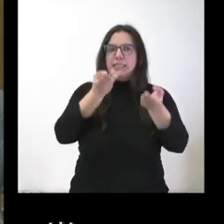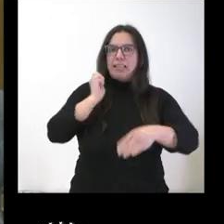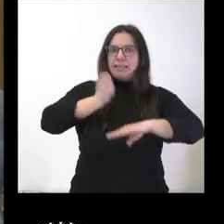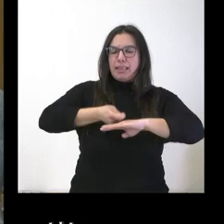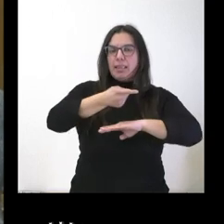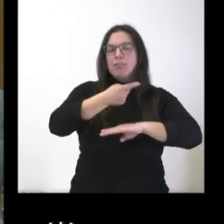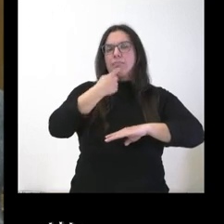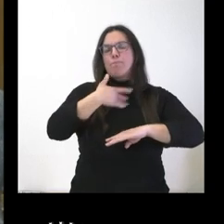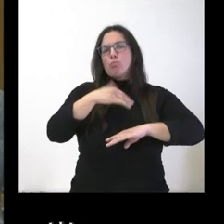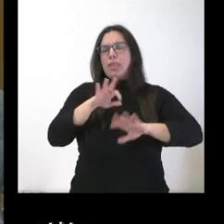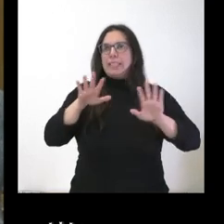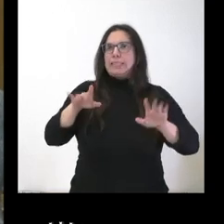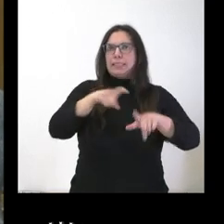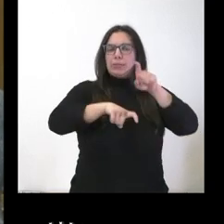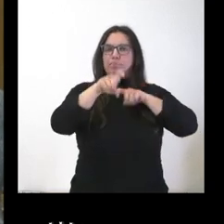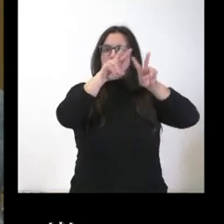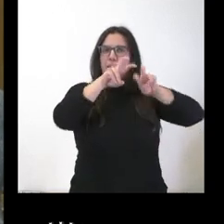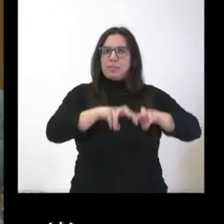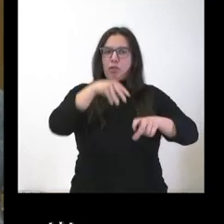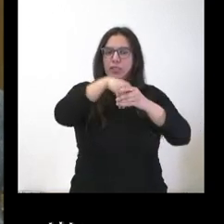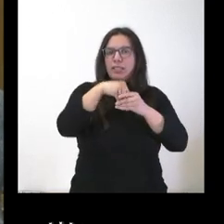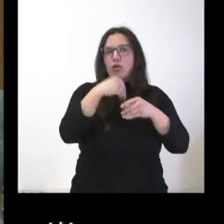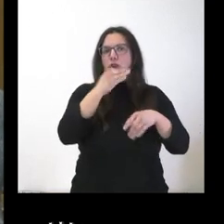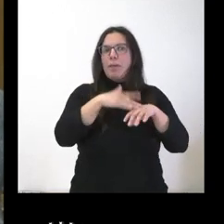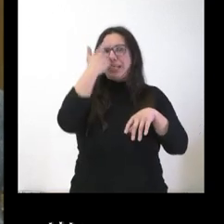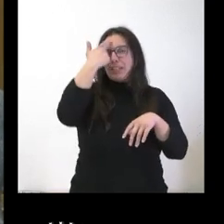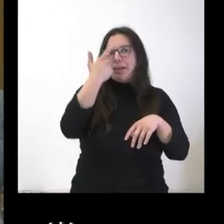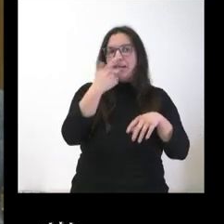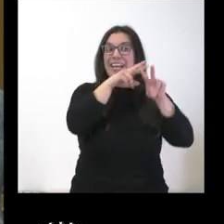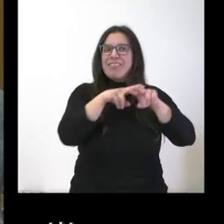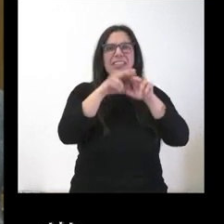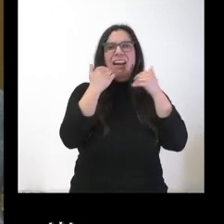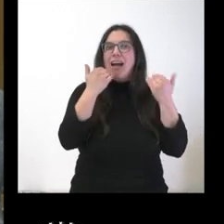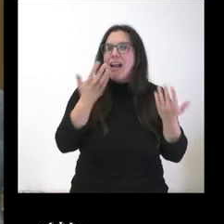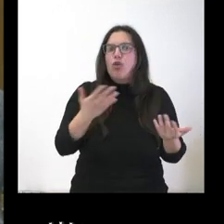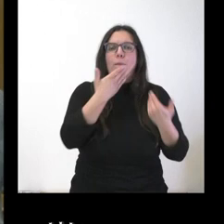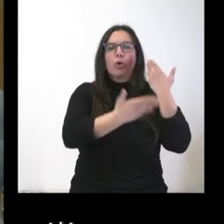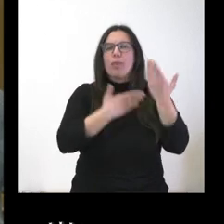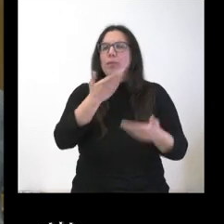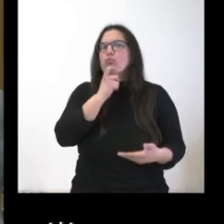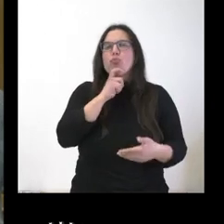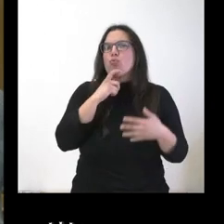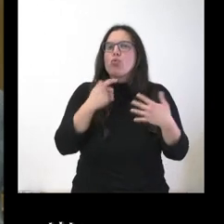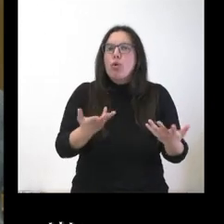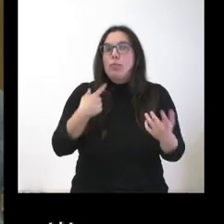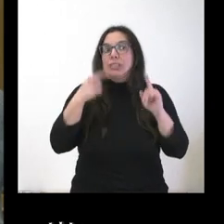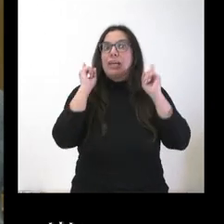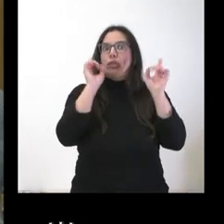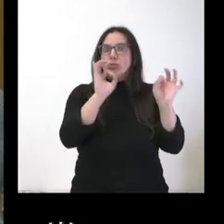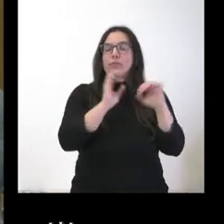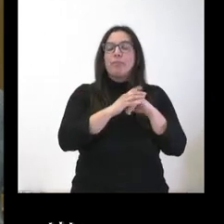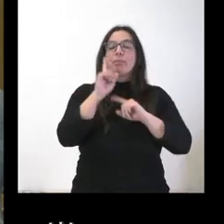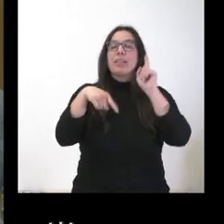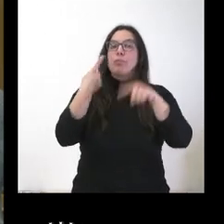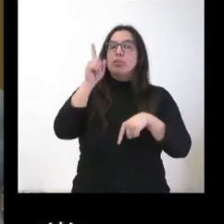a hacer algún tipo de investigación interna o a revisar de alguna manera cómo se procedió en este caso concreto. Y luego le quería